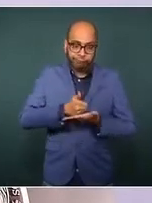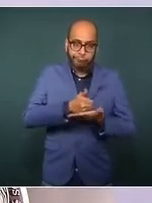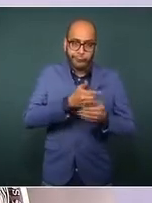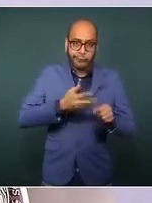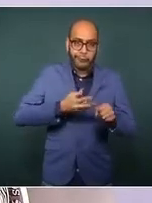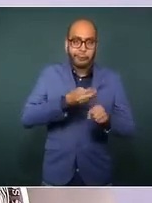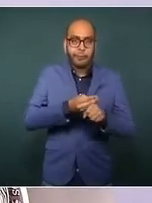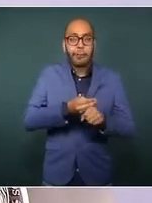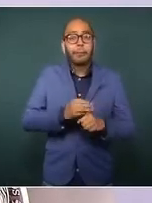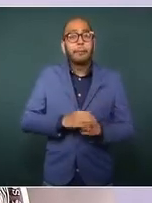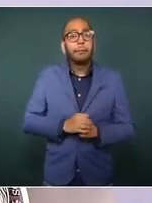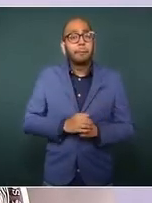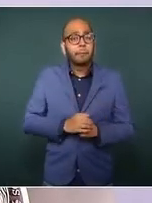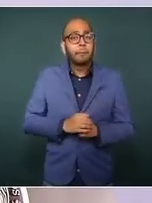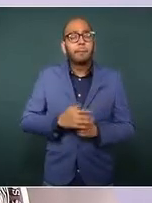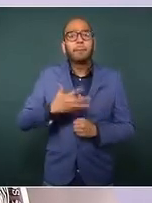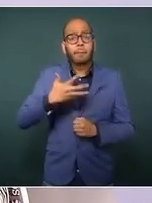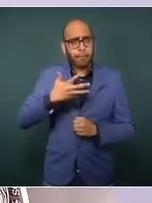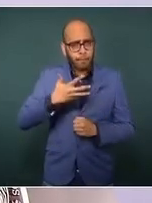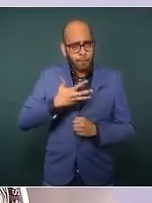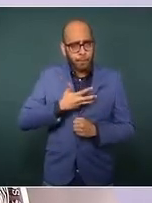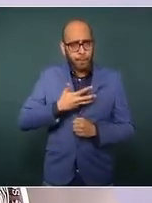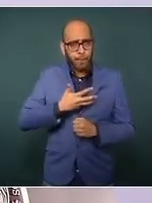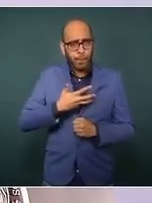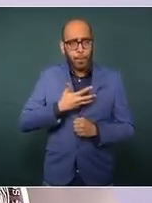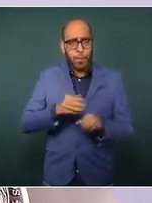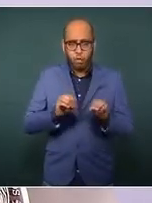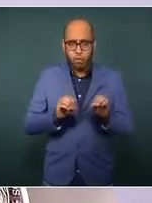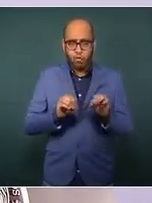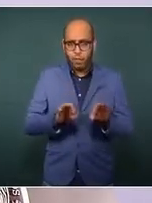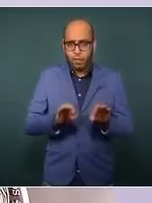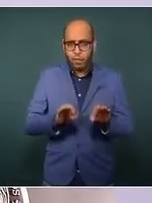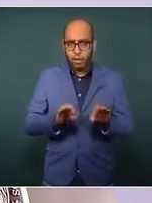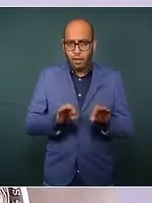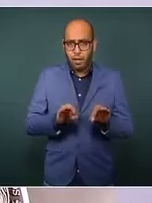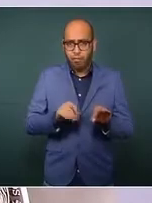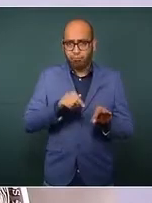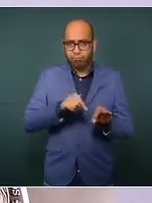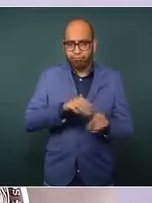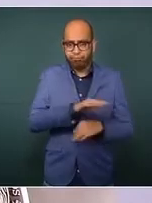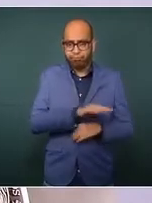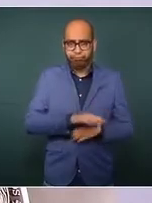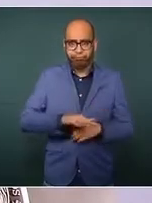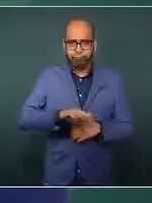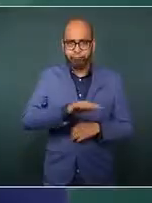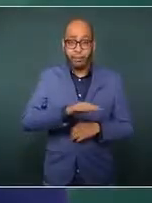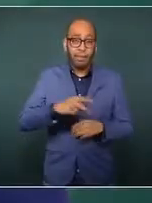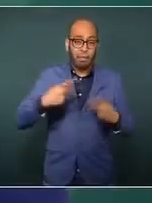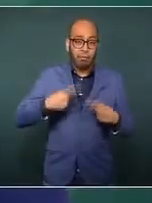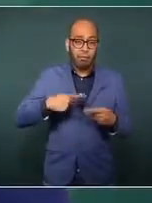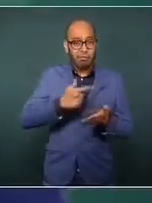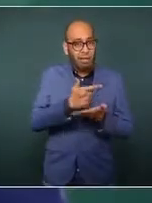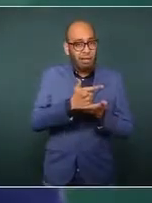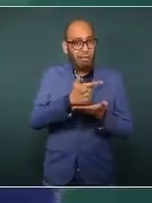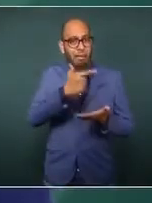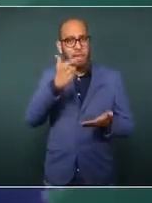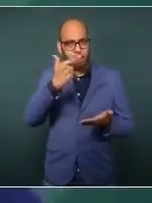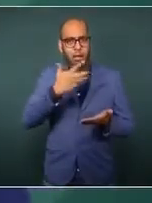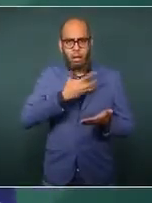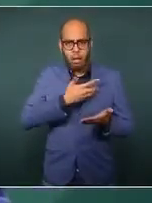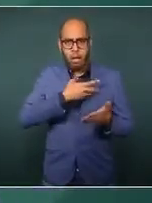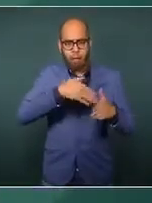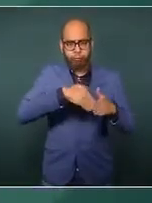en el área de atención a pacientes en estado crítico, una